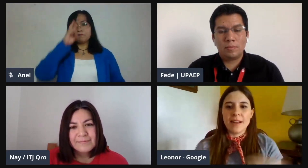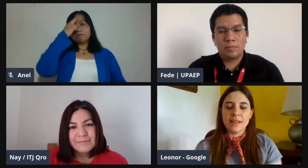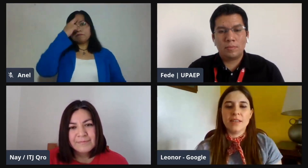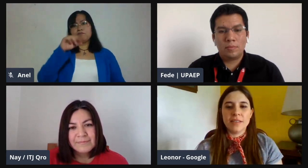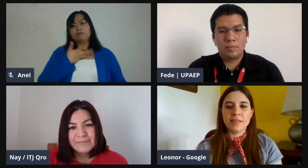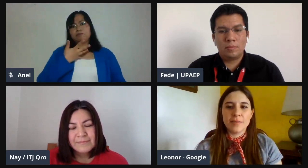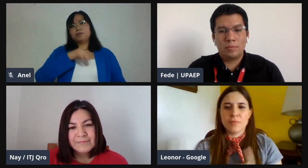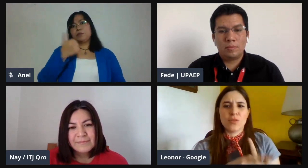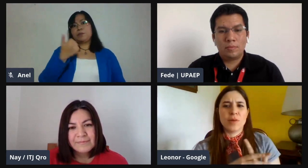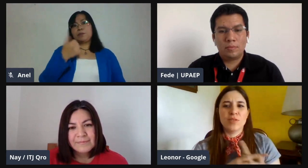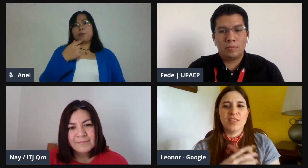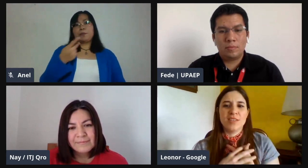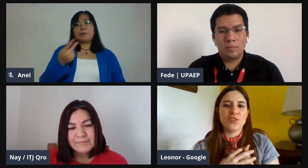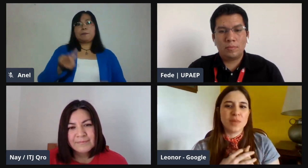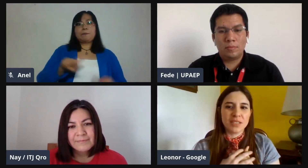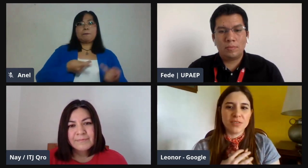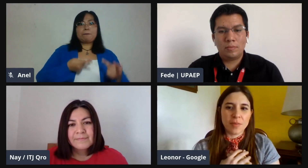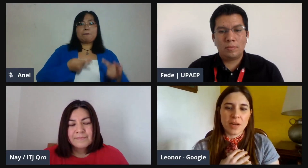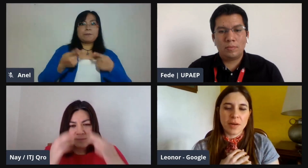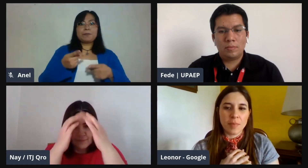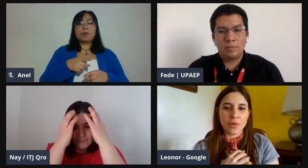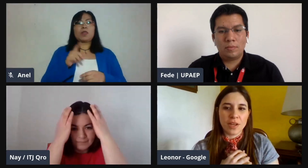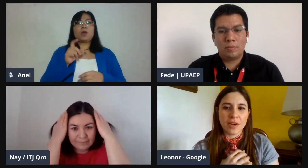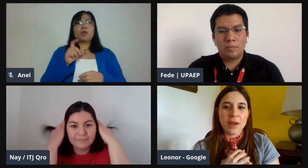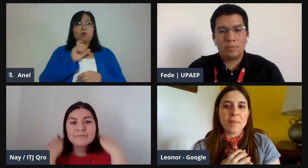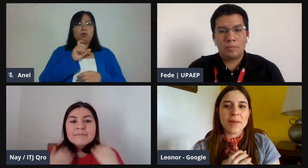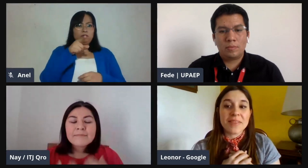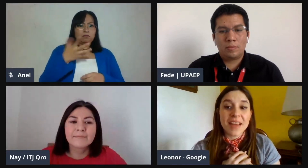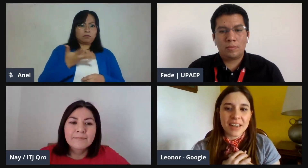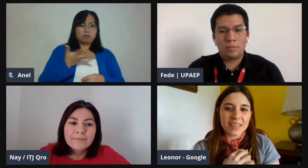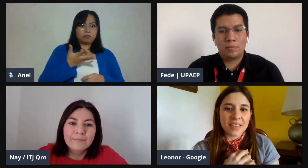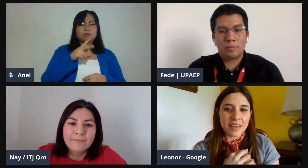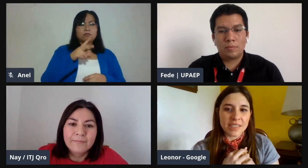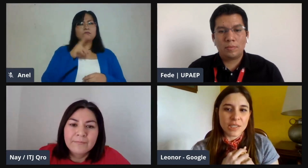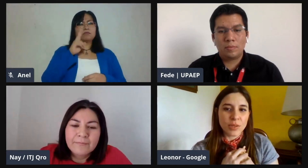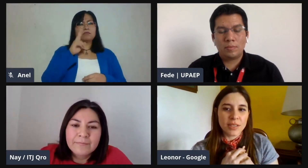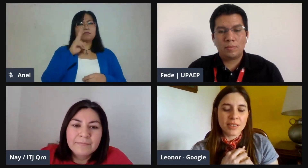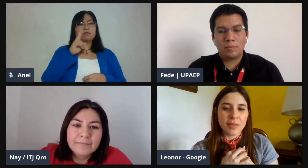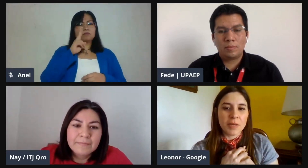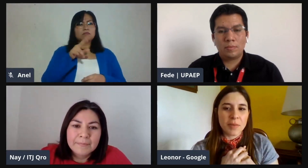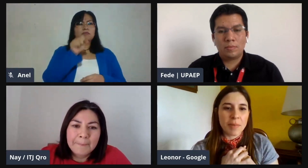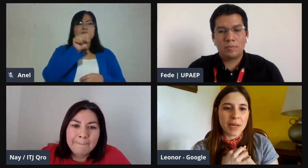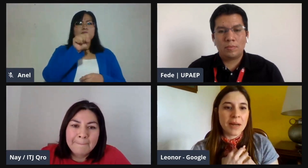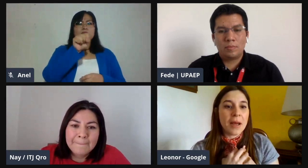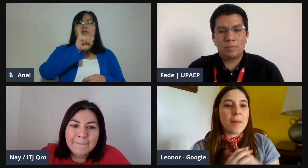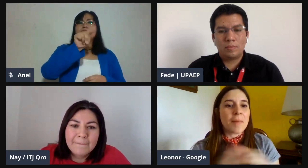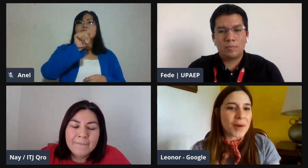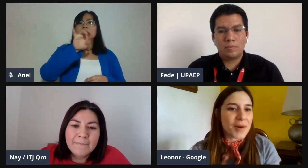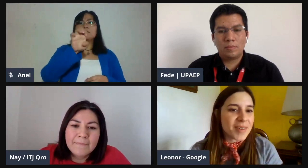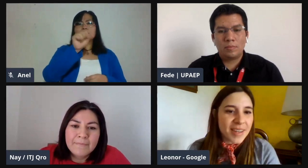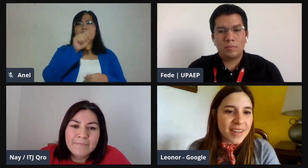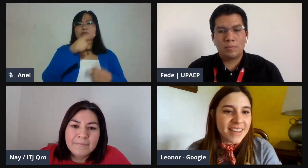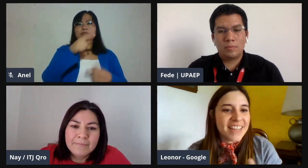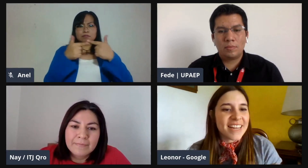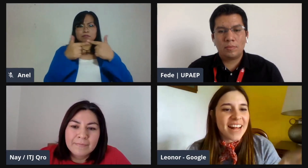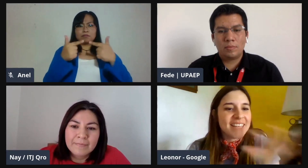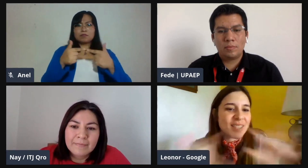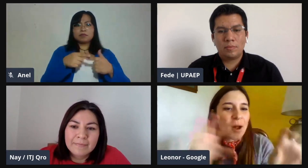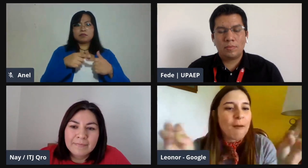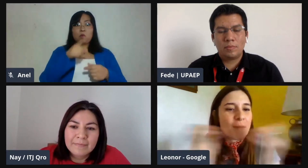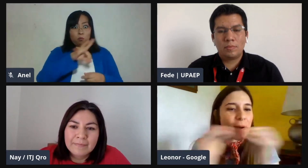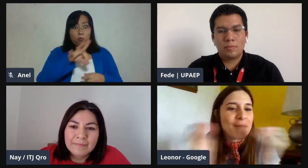mandan tarea, nos preguntan si los padres de familia van a poder mandar las tareas resueltas a esa misma página. Pero creo que